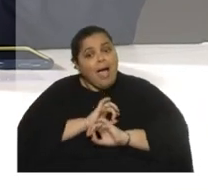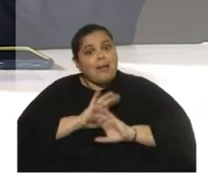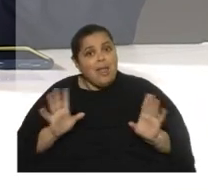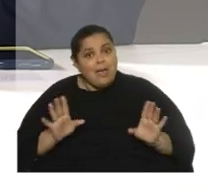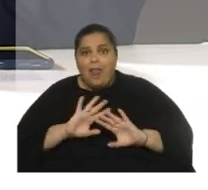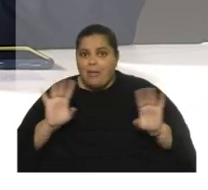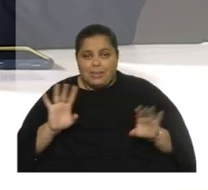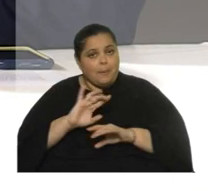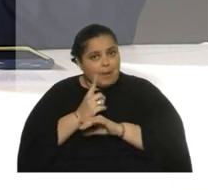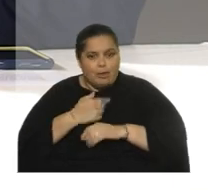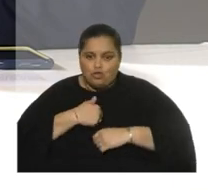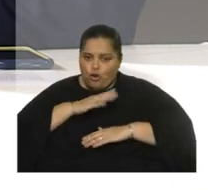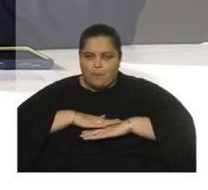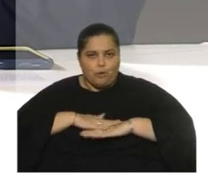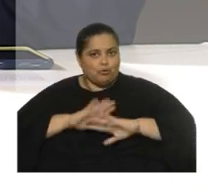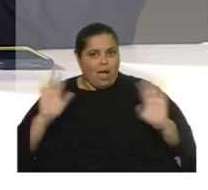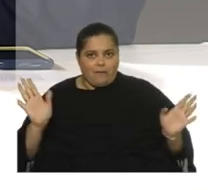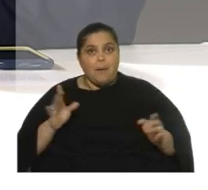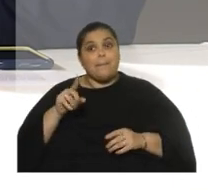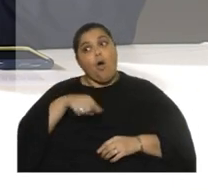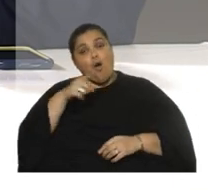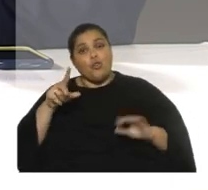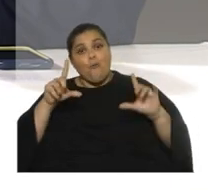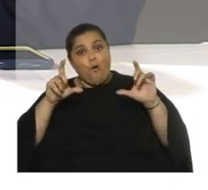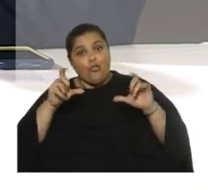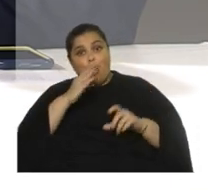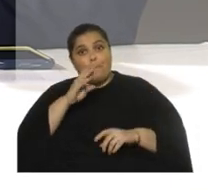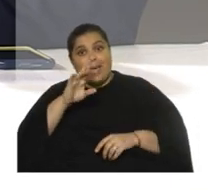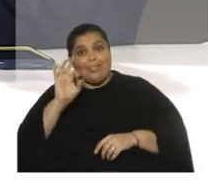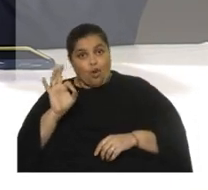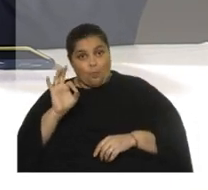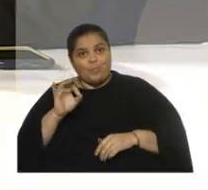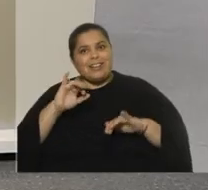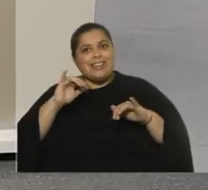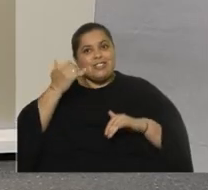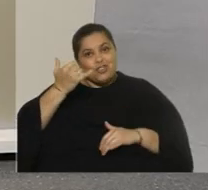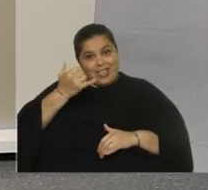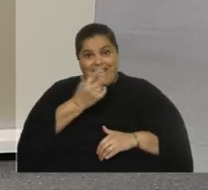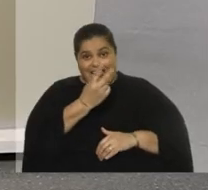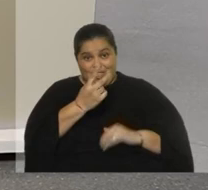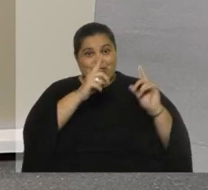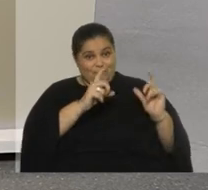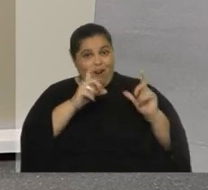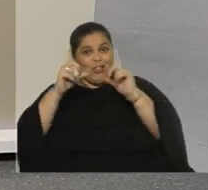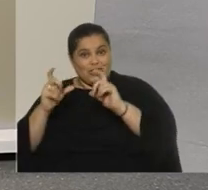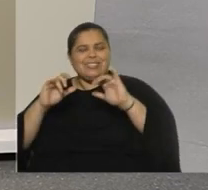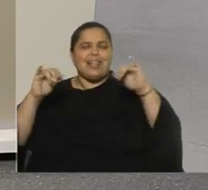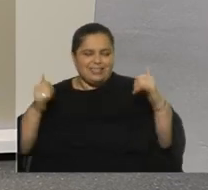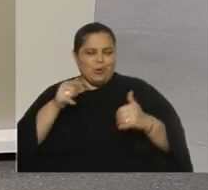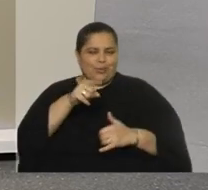Primera cosa, yo me hago cargo. Lo de Petro, yo tenía las dos fotos y ya lo expliqué. Ya sé que lo explicó,